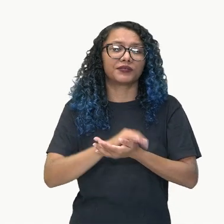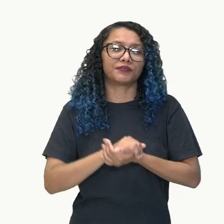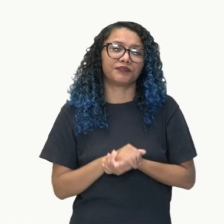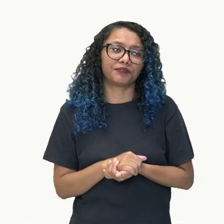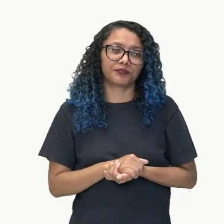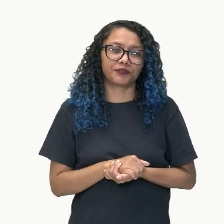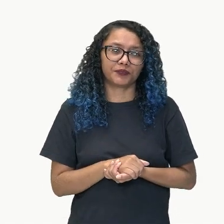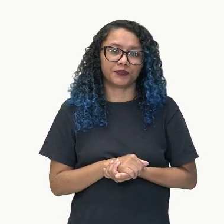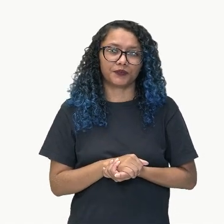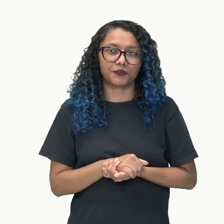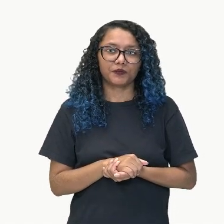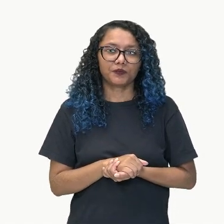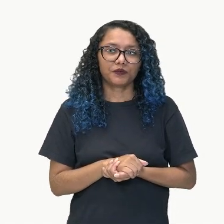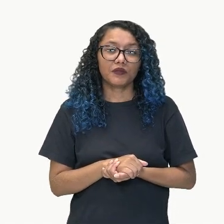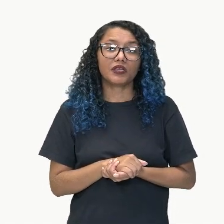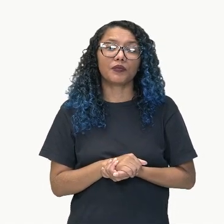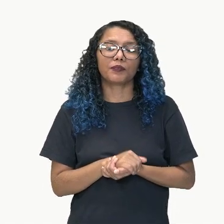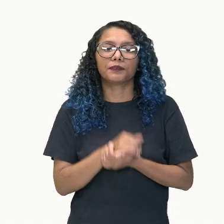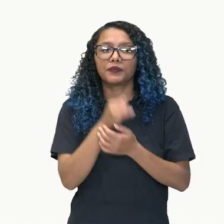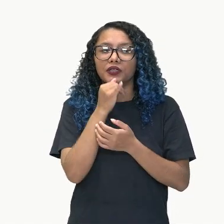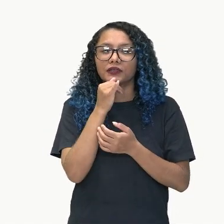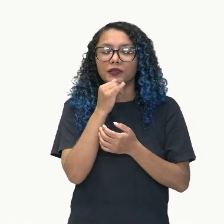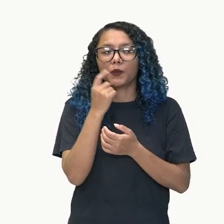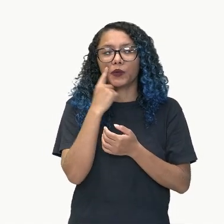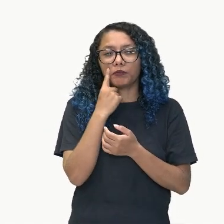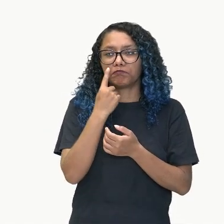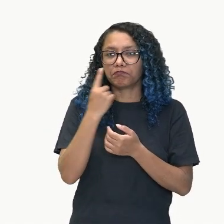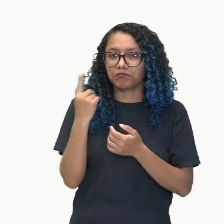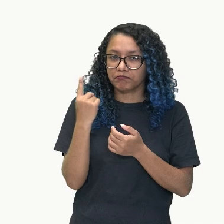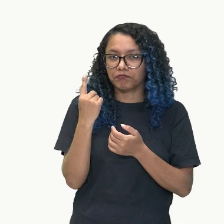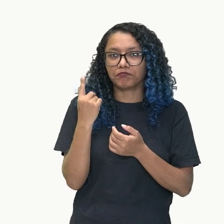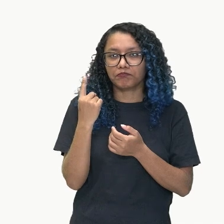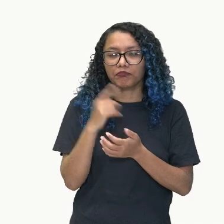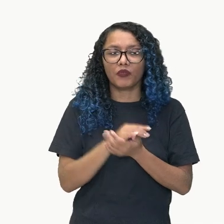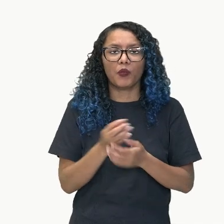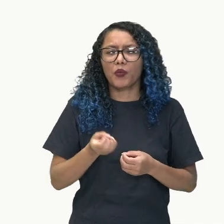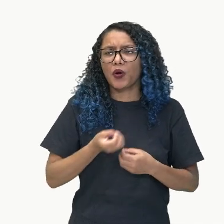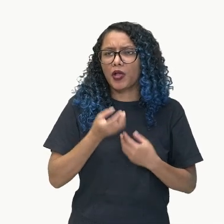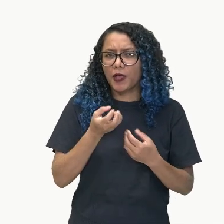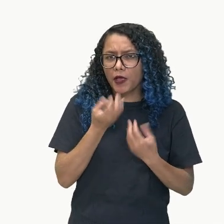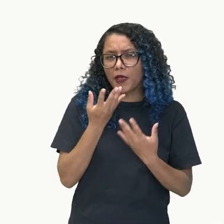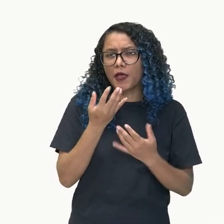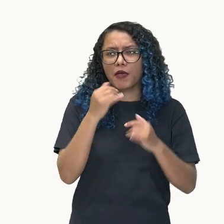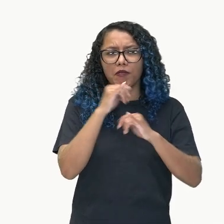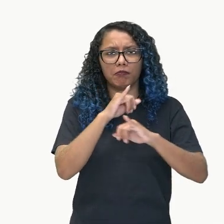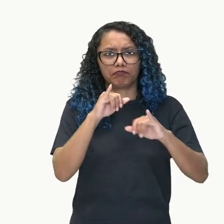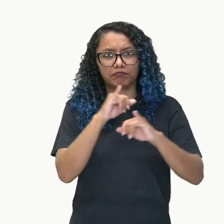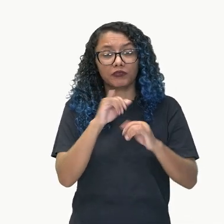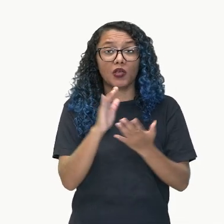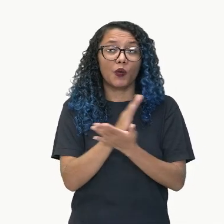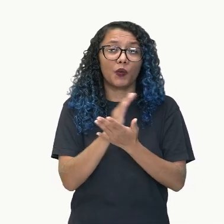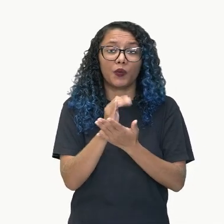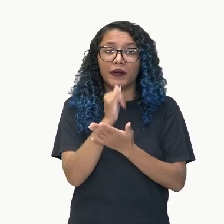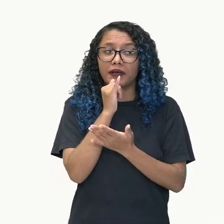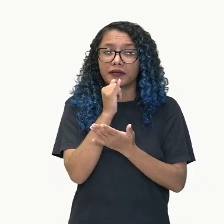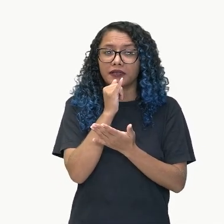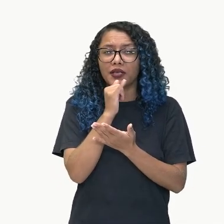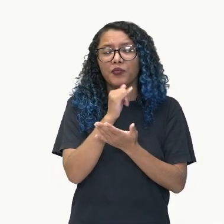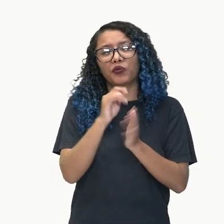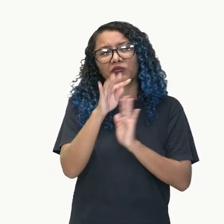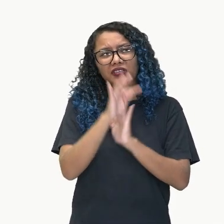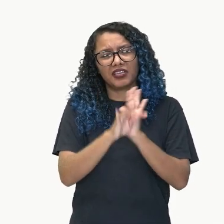examen, un poema, un anuncio publicitario, son ejemplos de la barrera